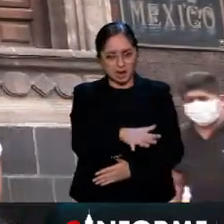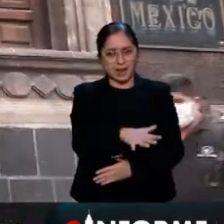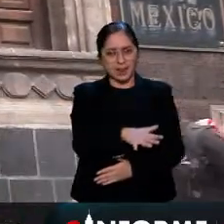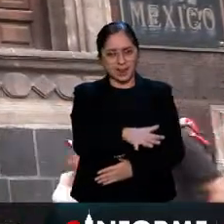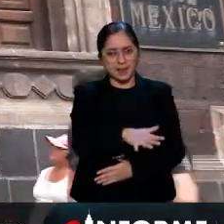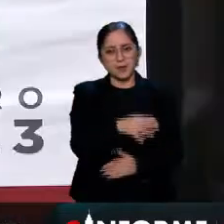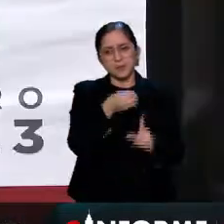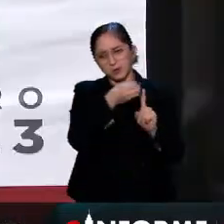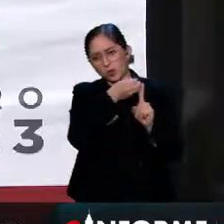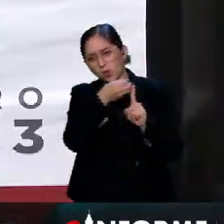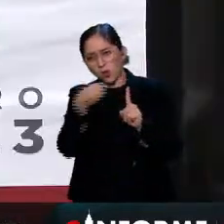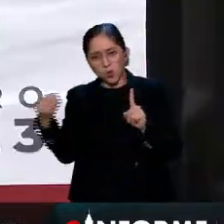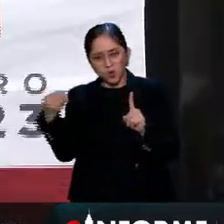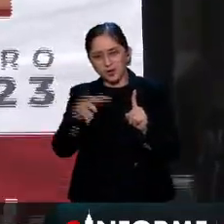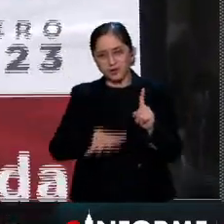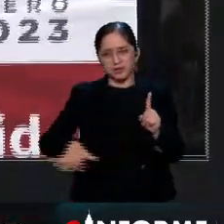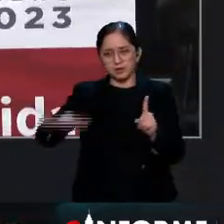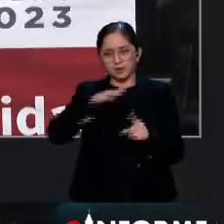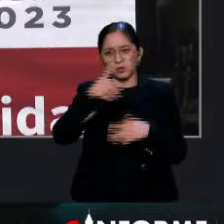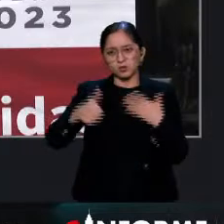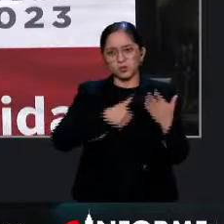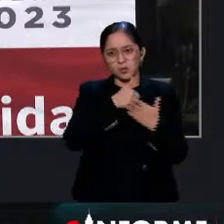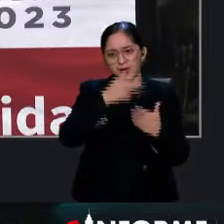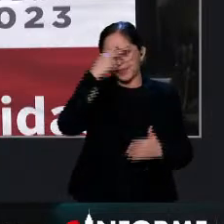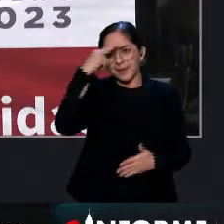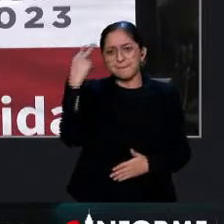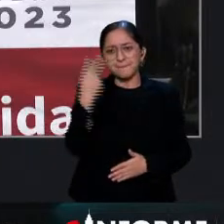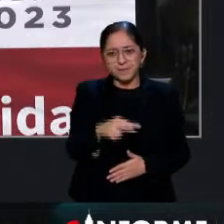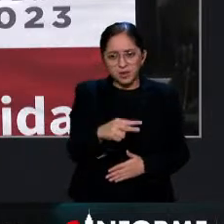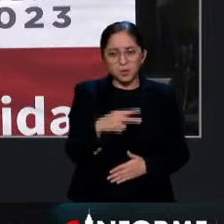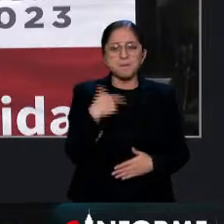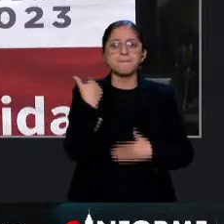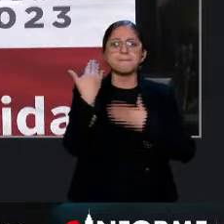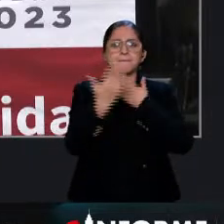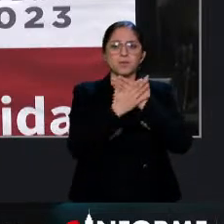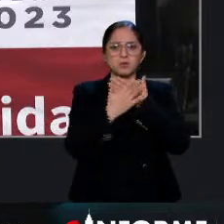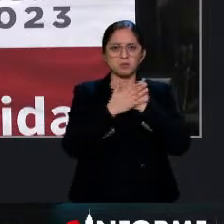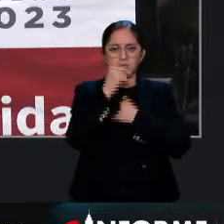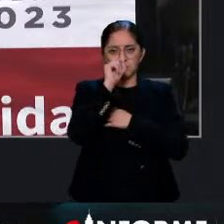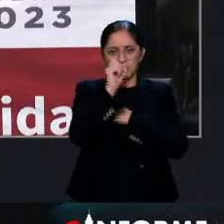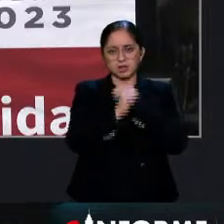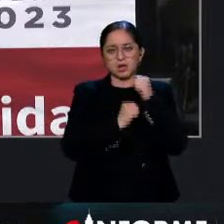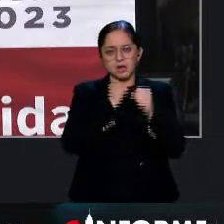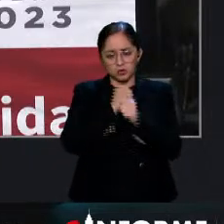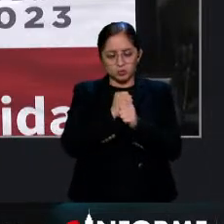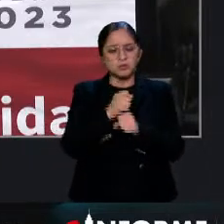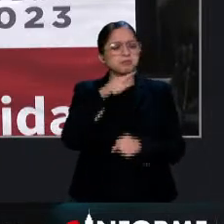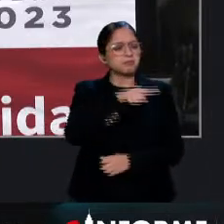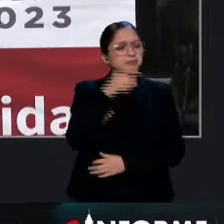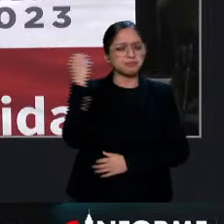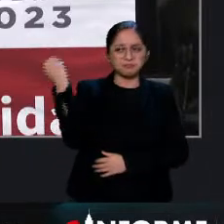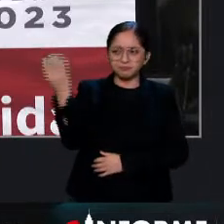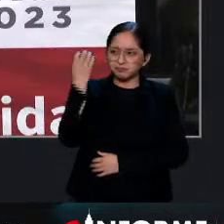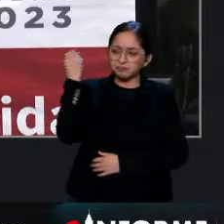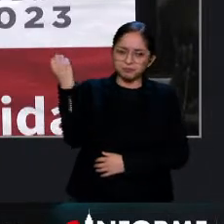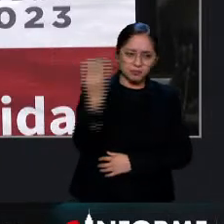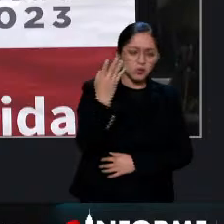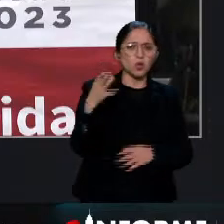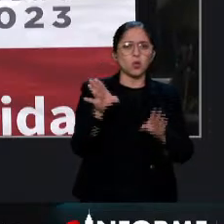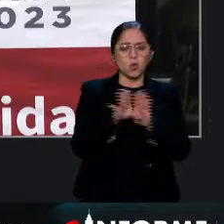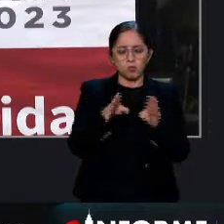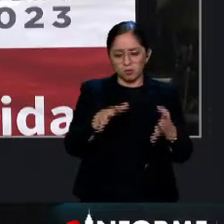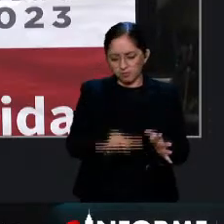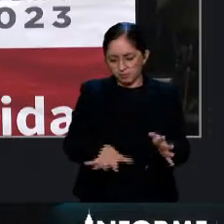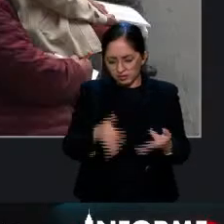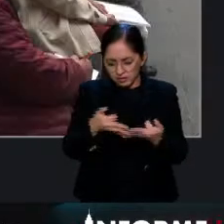General de Ordenamiento Territorial de nuestra ciudad con miras a 20 años en estos foros se va a recoger la voz ciudadana con respecto al uso del suelo